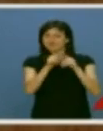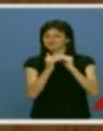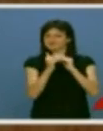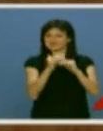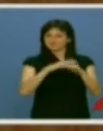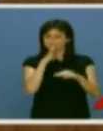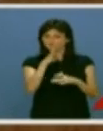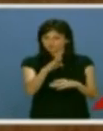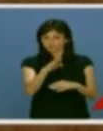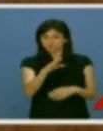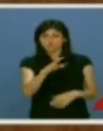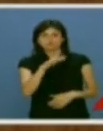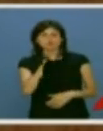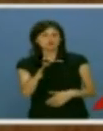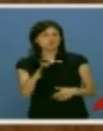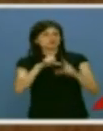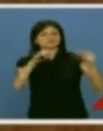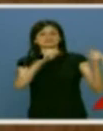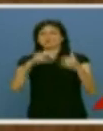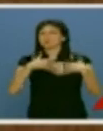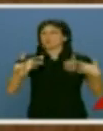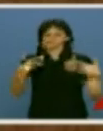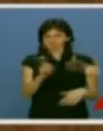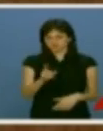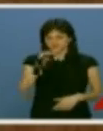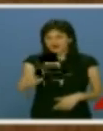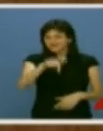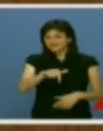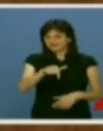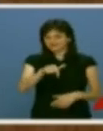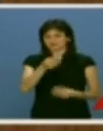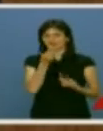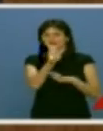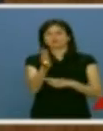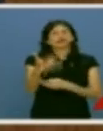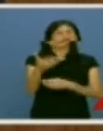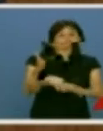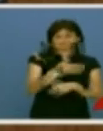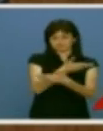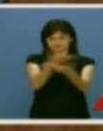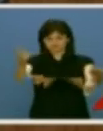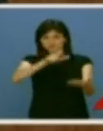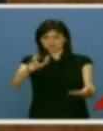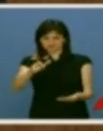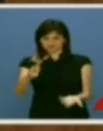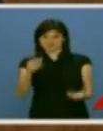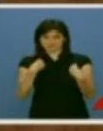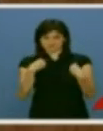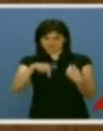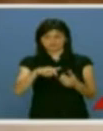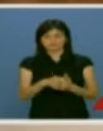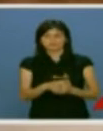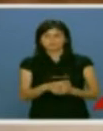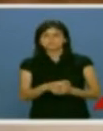para la legislatura, porque esta no es una institución cualquiera, sino aquella donde están los representantes de los ciudadanos. Por cierto, ya que coincidimos en